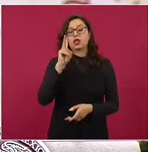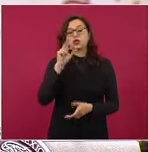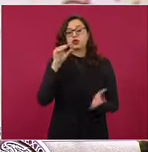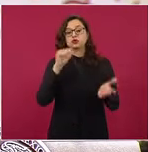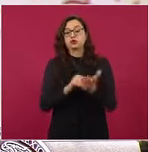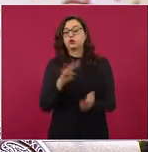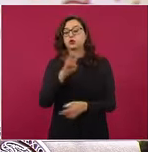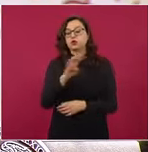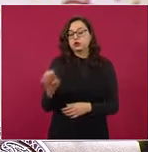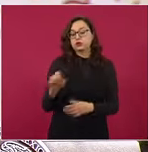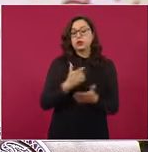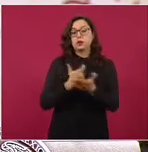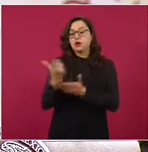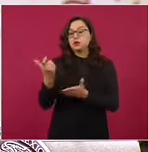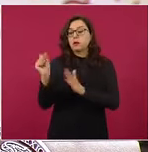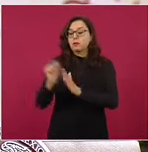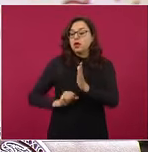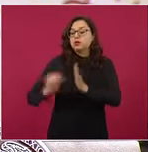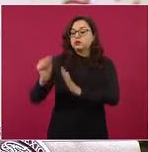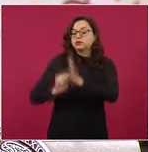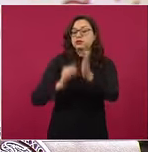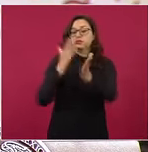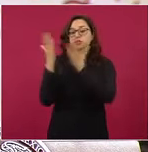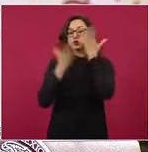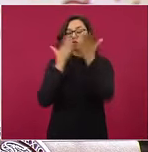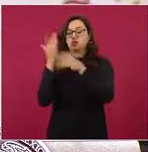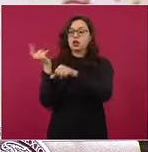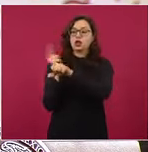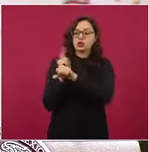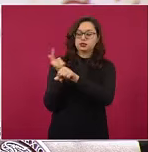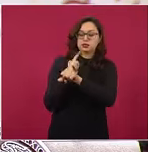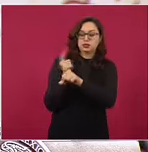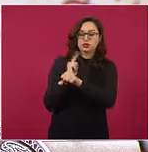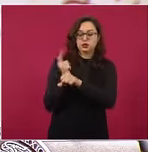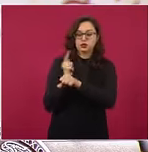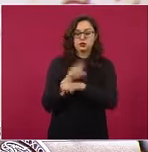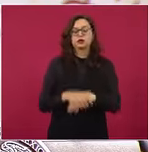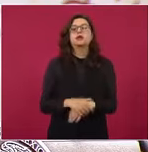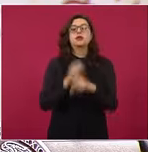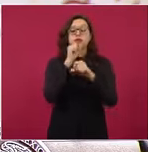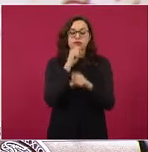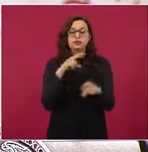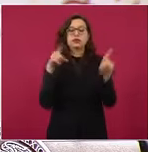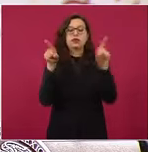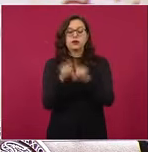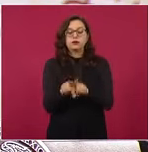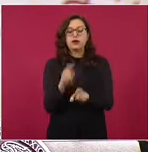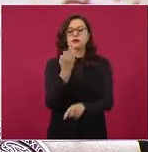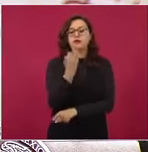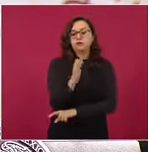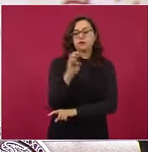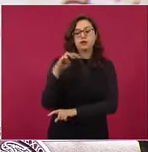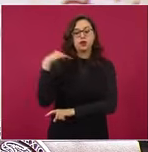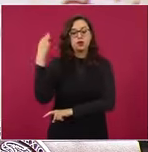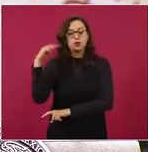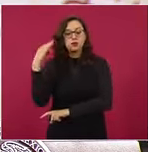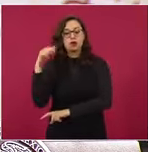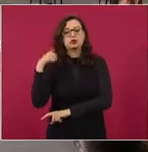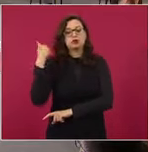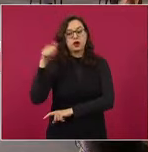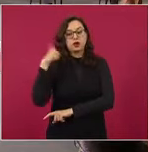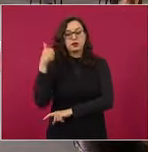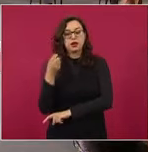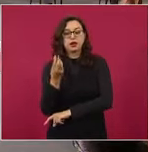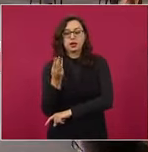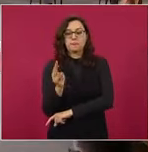mensuales por joven que estudia el nivel licenciatura. Pagaremos también los meses de febrero, marzo, abril y